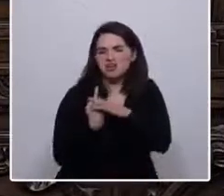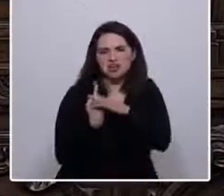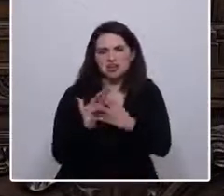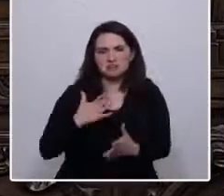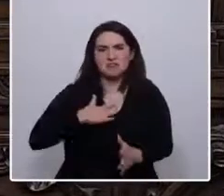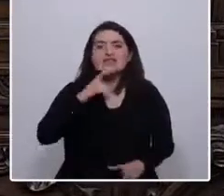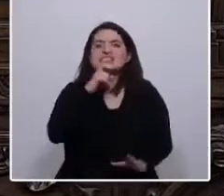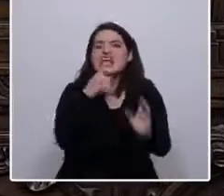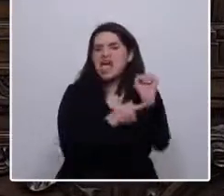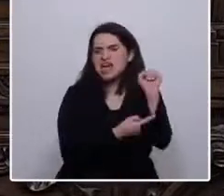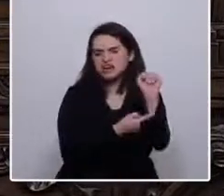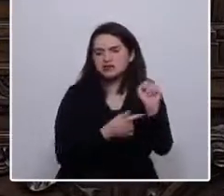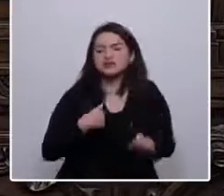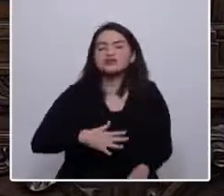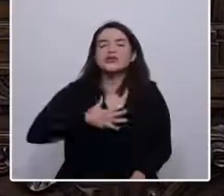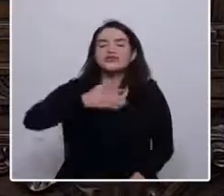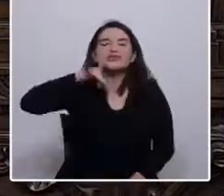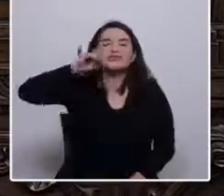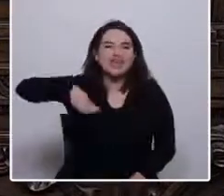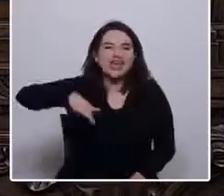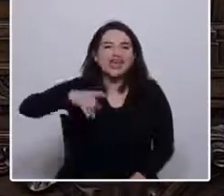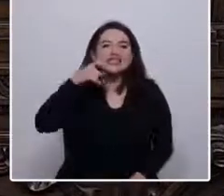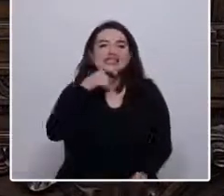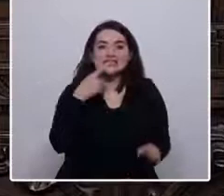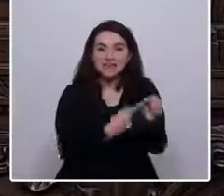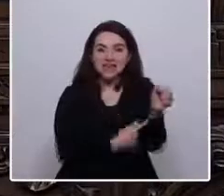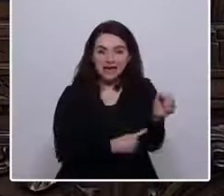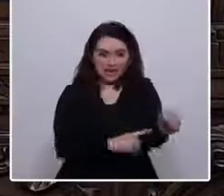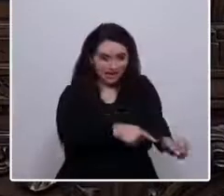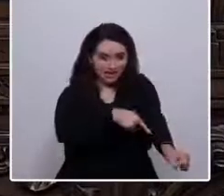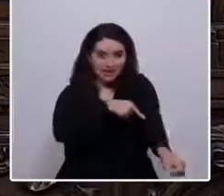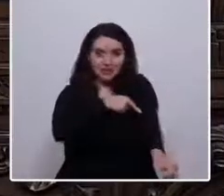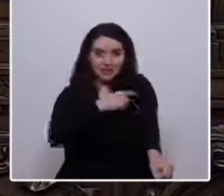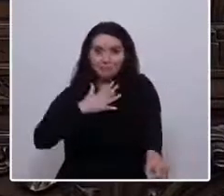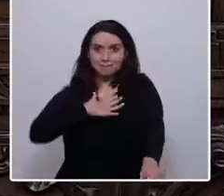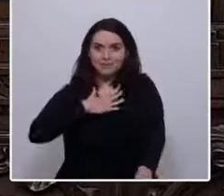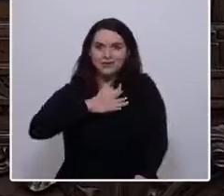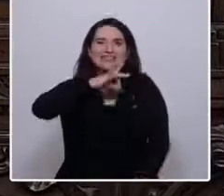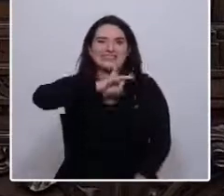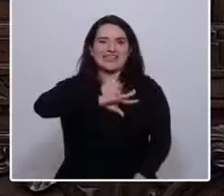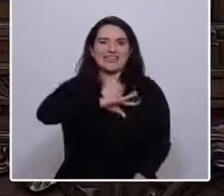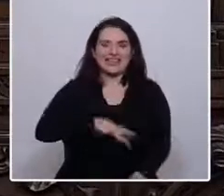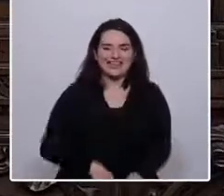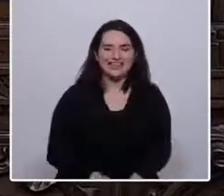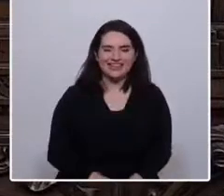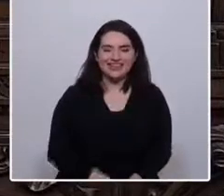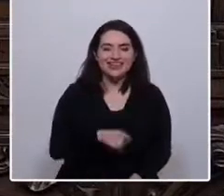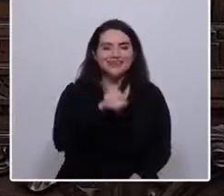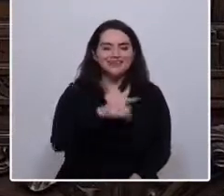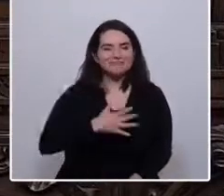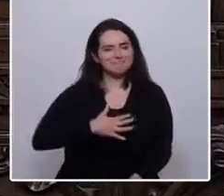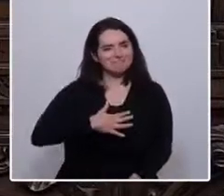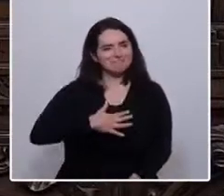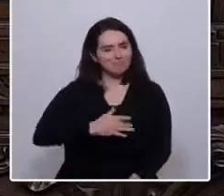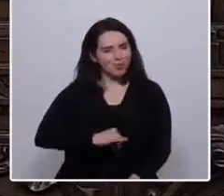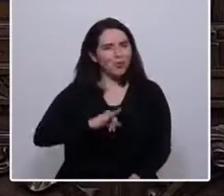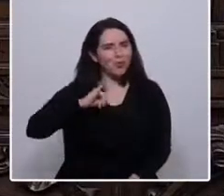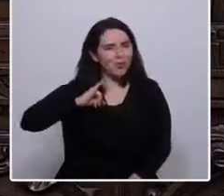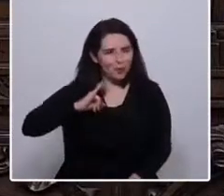Lo que siento y sé es que la sangre que corre por mis venas es la chilena. Y eso es lo que me llena de orgullo.